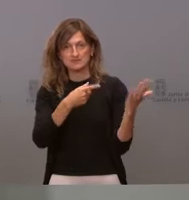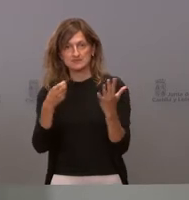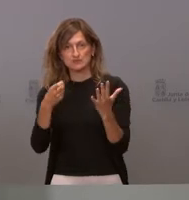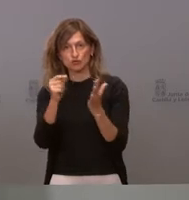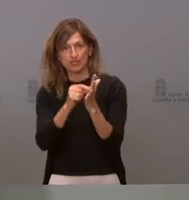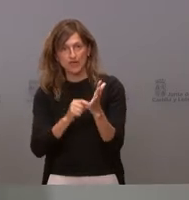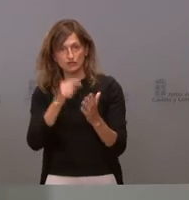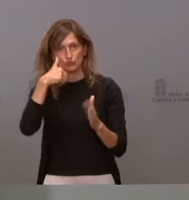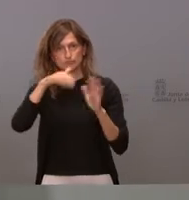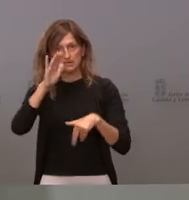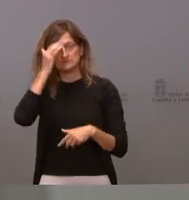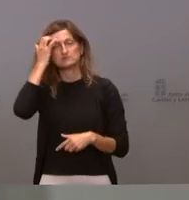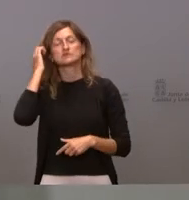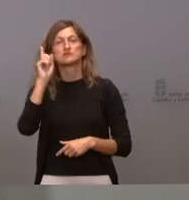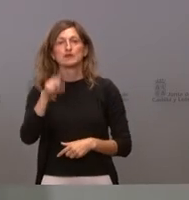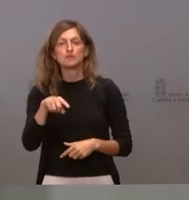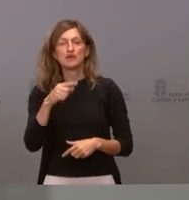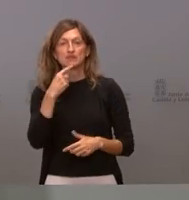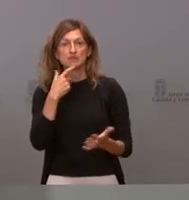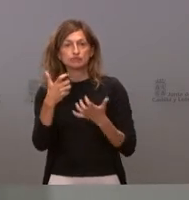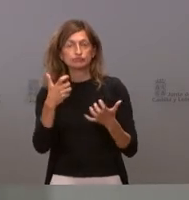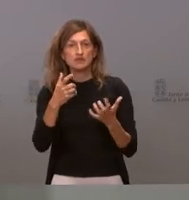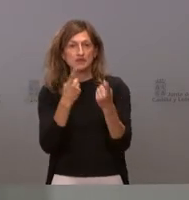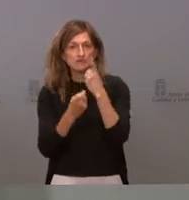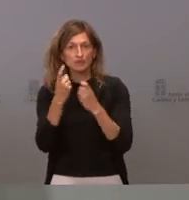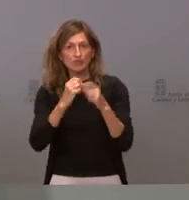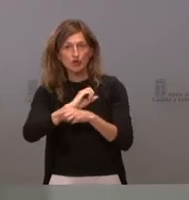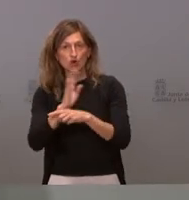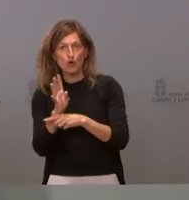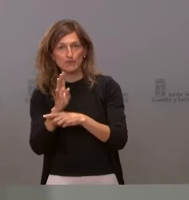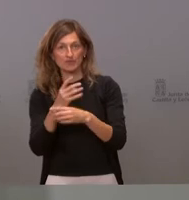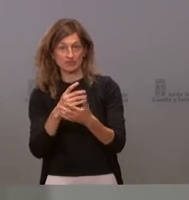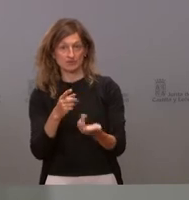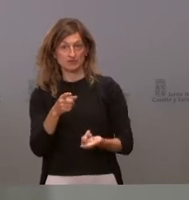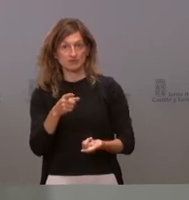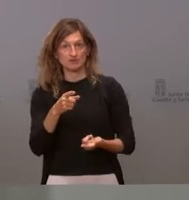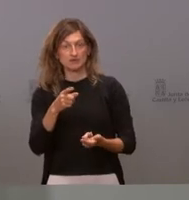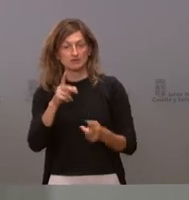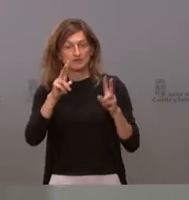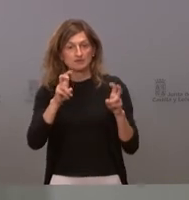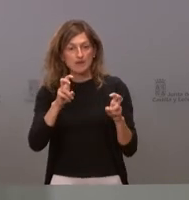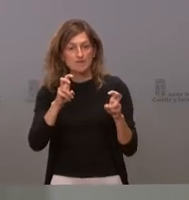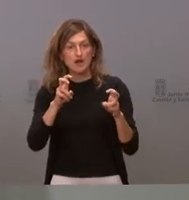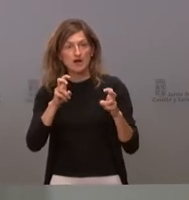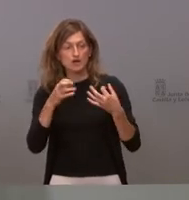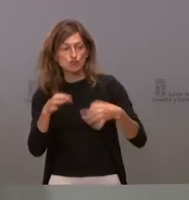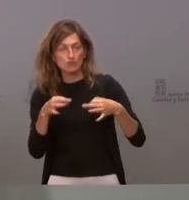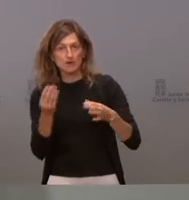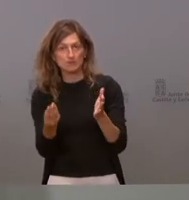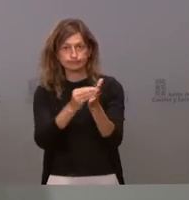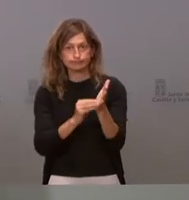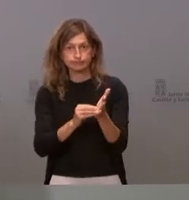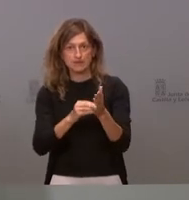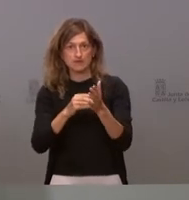Destaca también el Comisionado que en la información relacionada con el COVID-19 se ha ido mucho más allá de las estrictas obligaciones de publicidad activa.